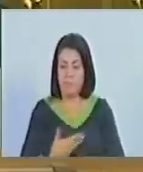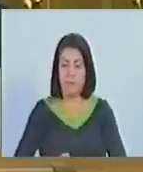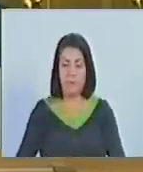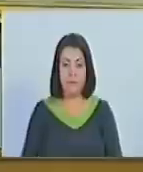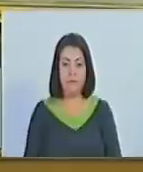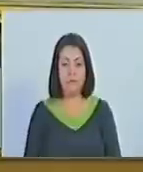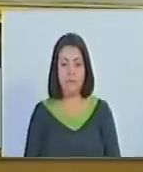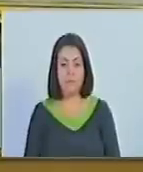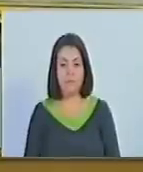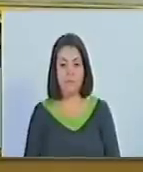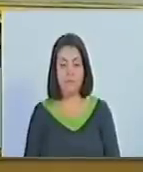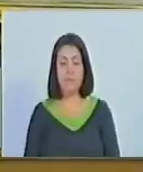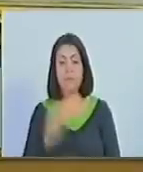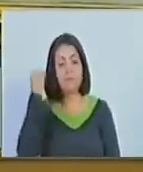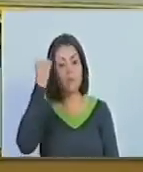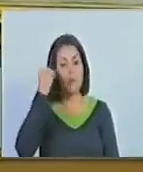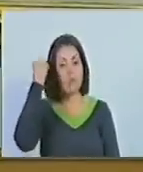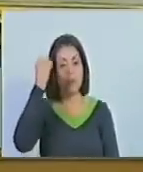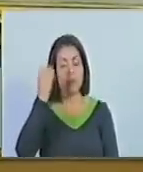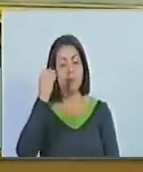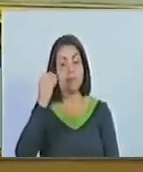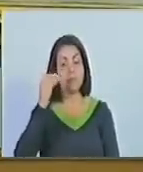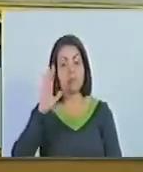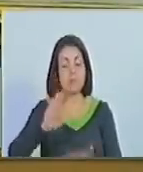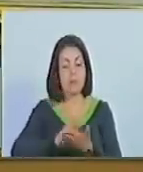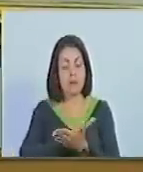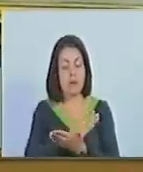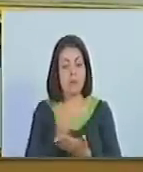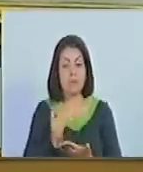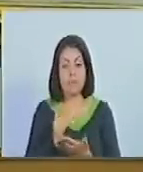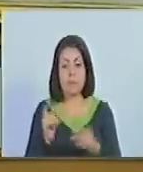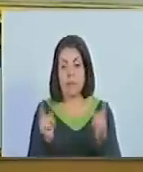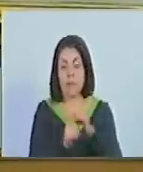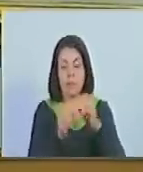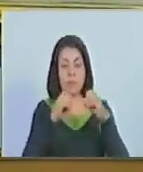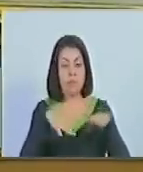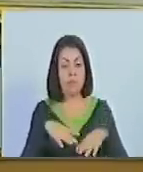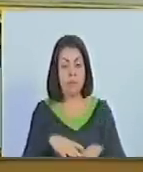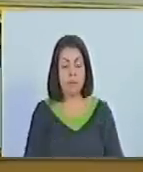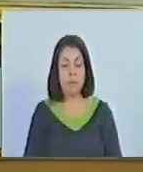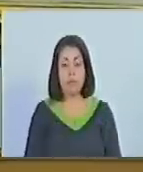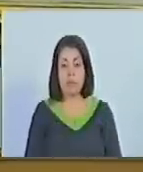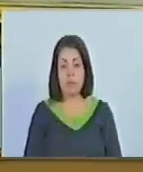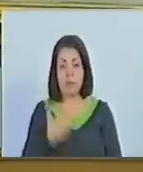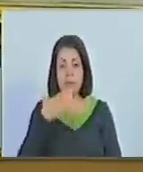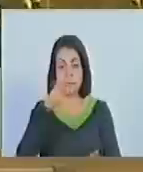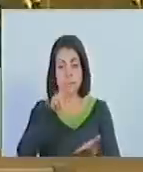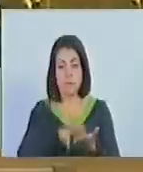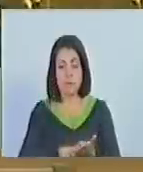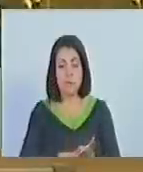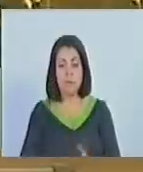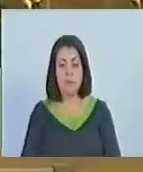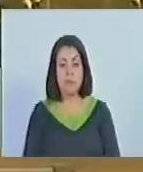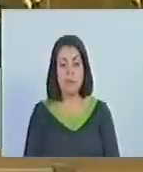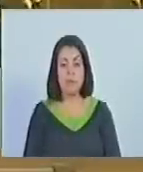presidente. En consideración la supresión de disposiciones transitorias. Aprobado. Siguiente.